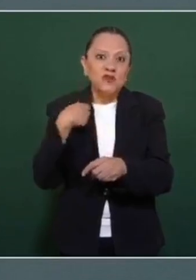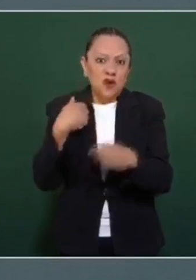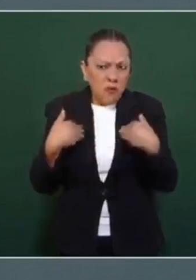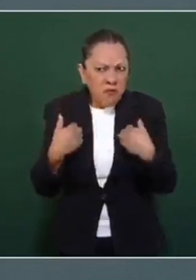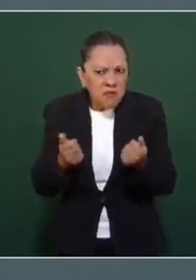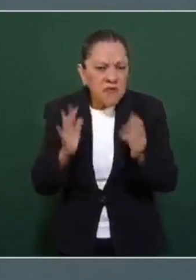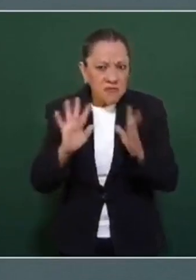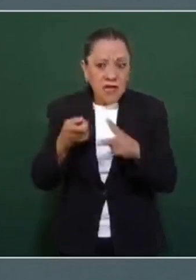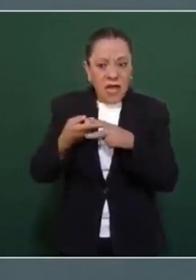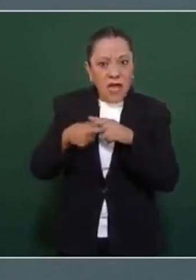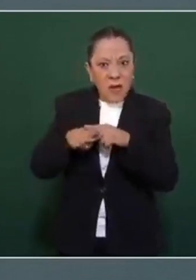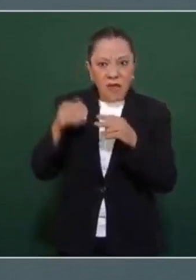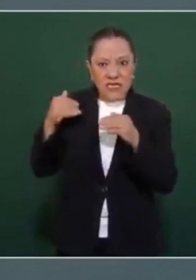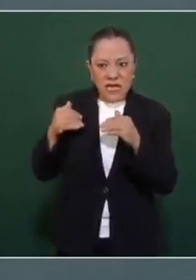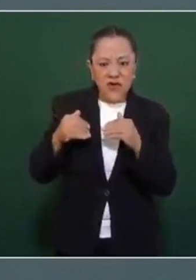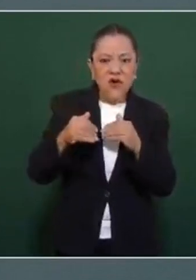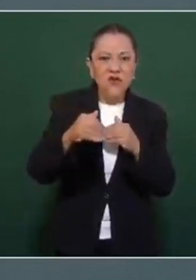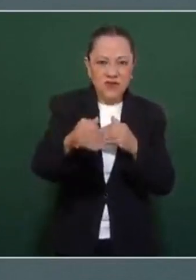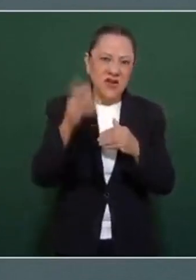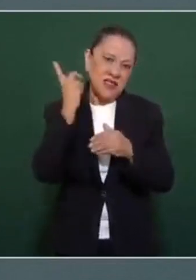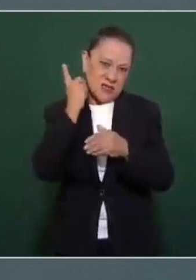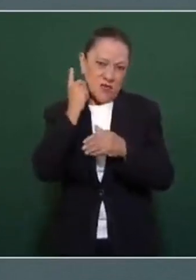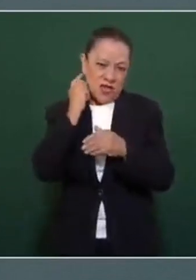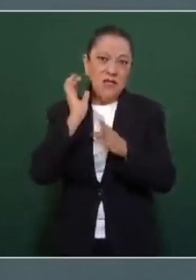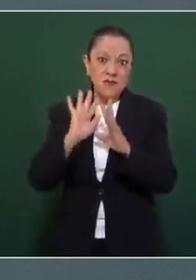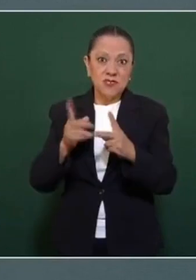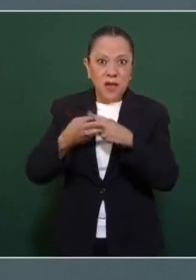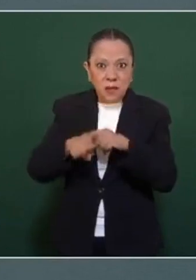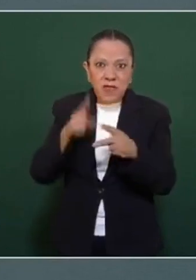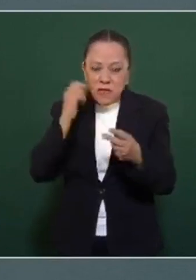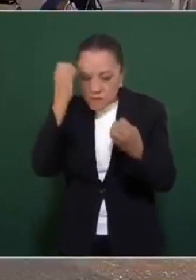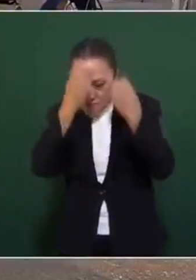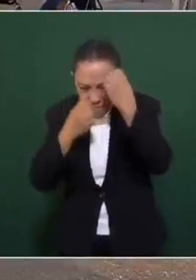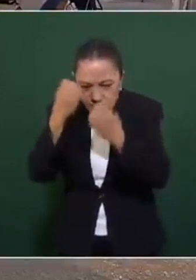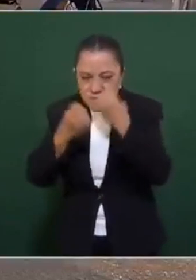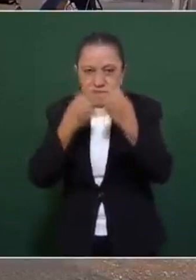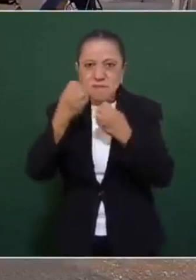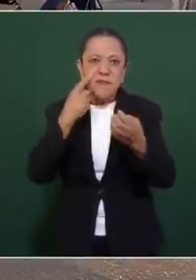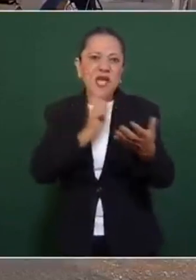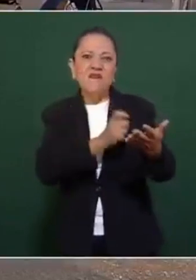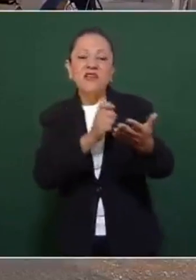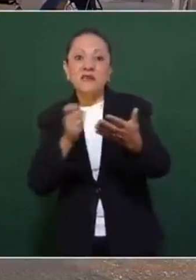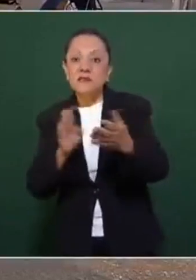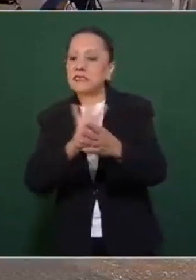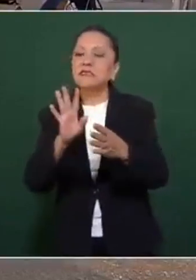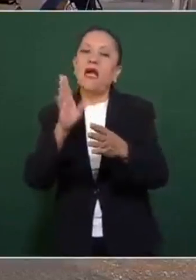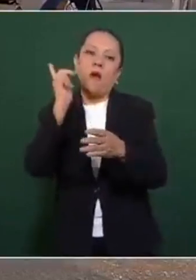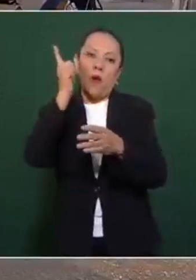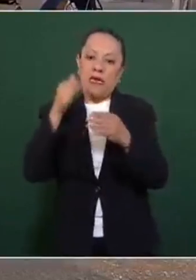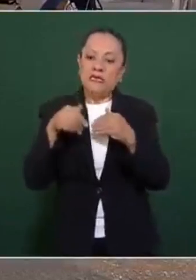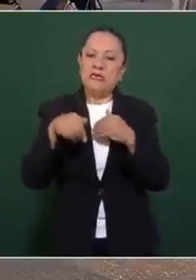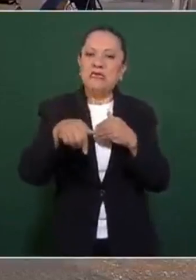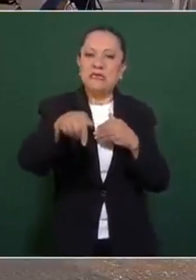y ya en estos días se va a votar en la Cámara